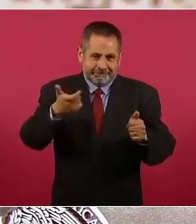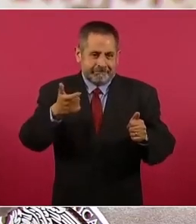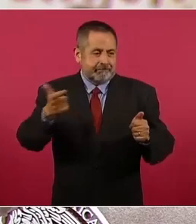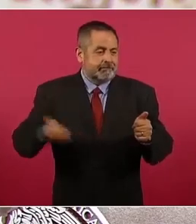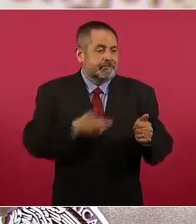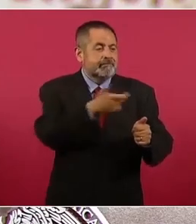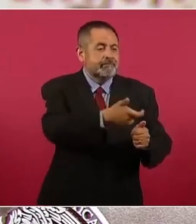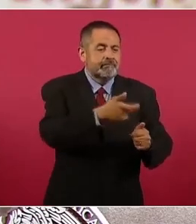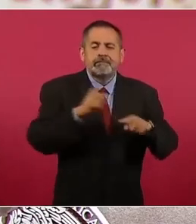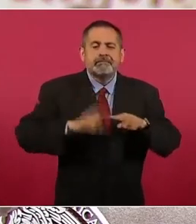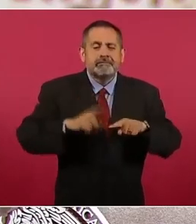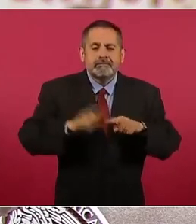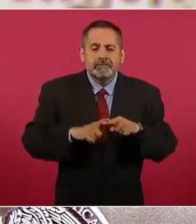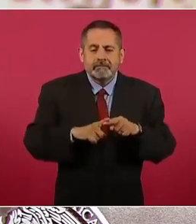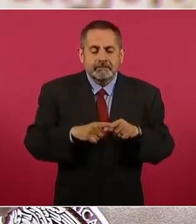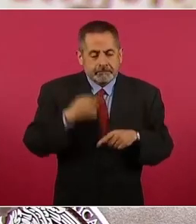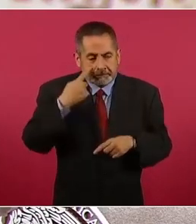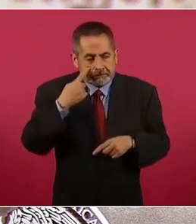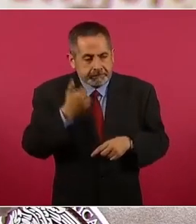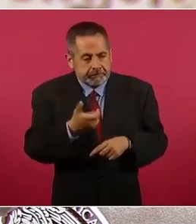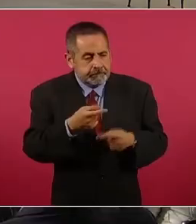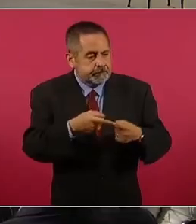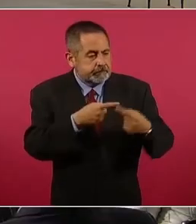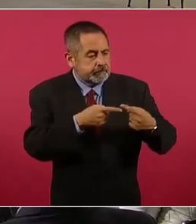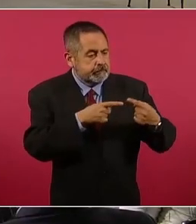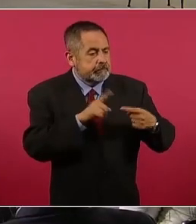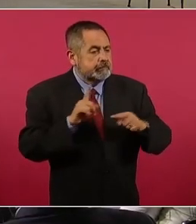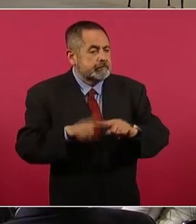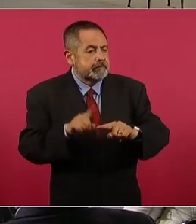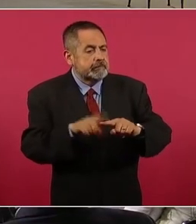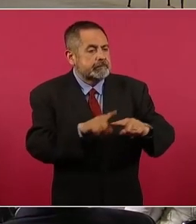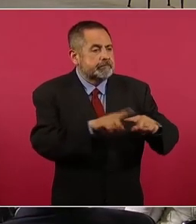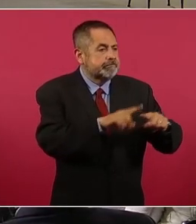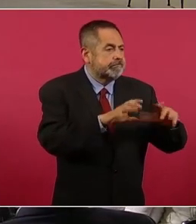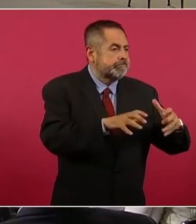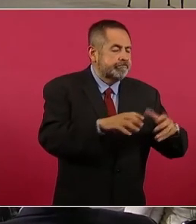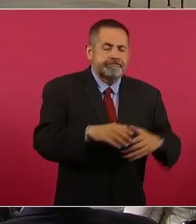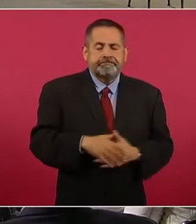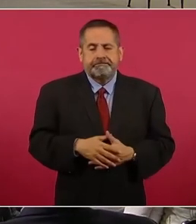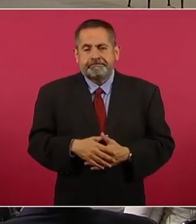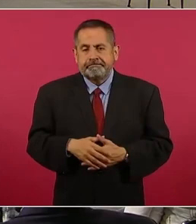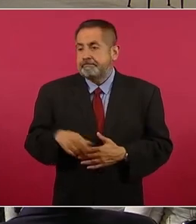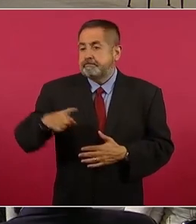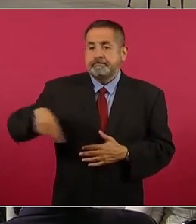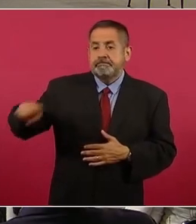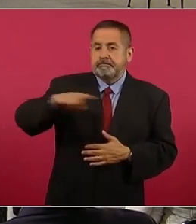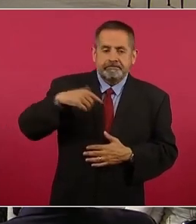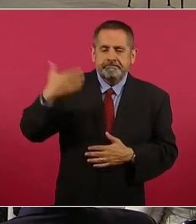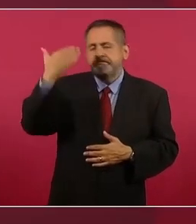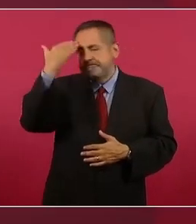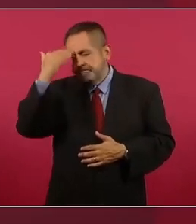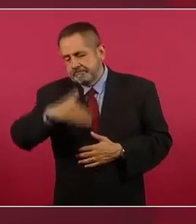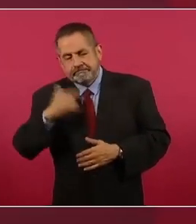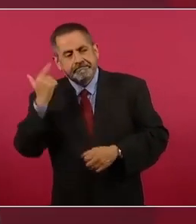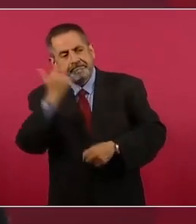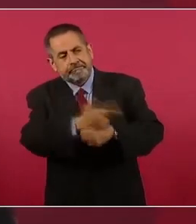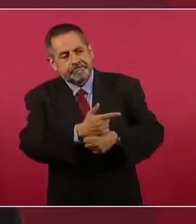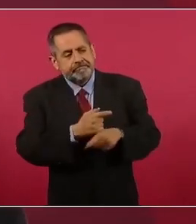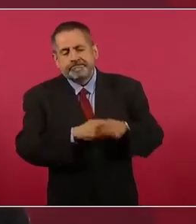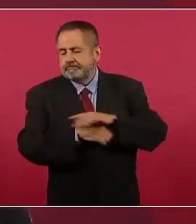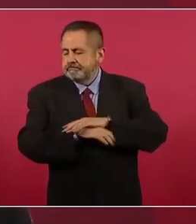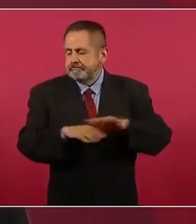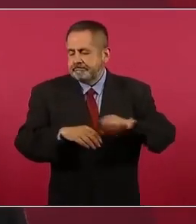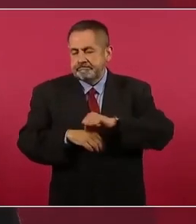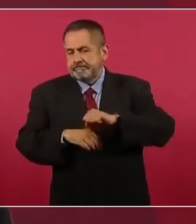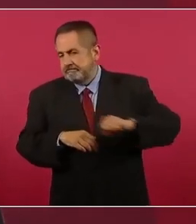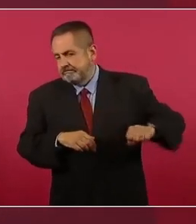Hay que seguir la pista del dinero. Afortunadamente la gente ya despertó y ya no es fácil manipularla. Se